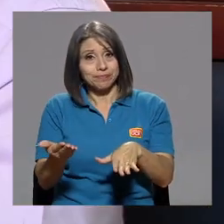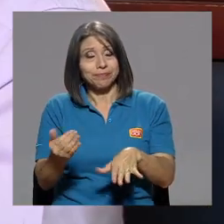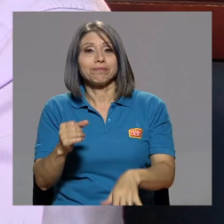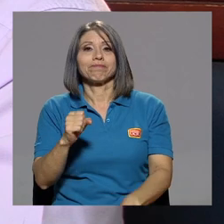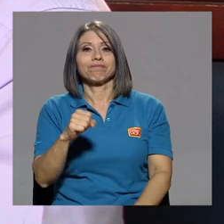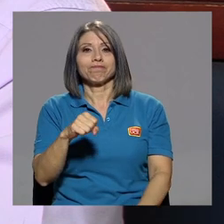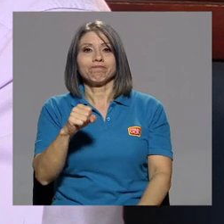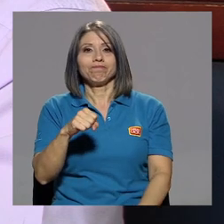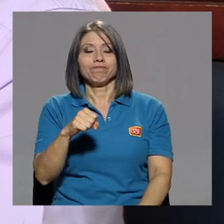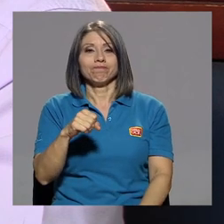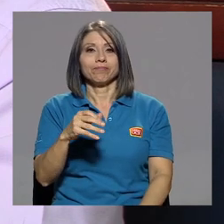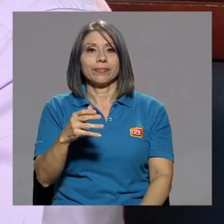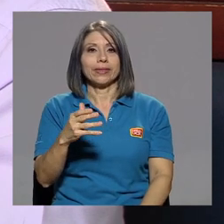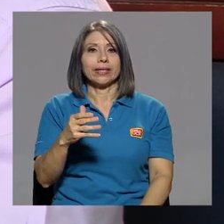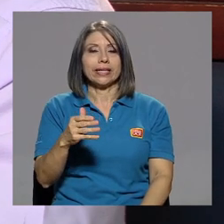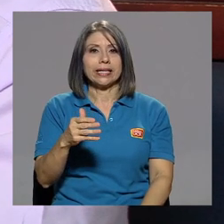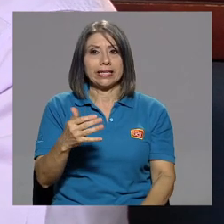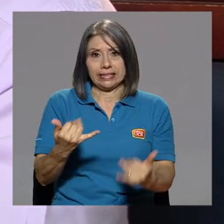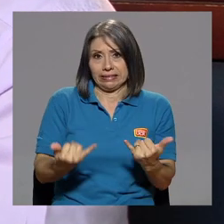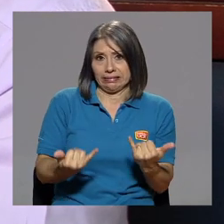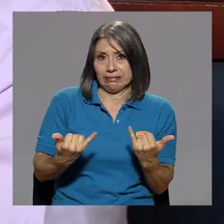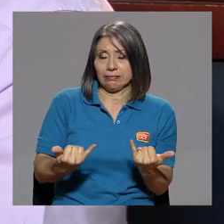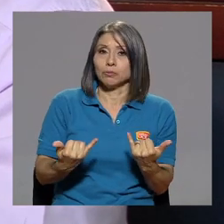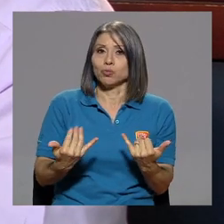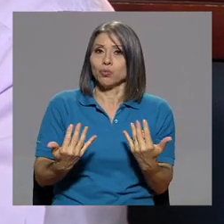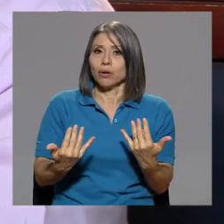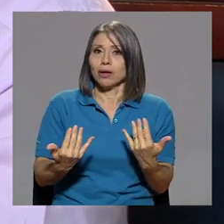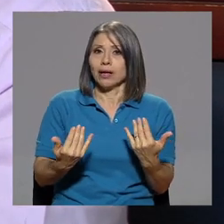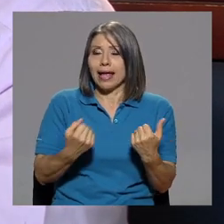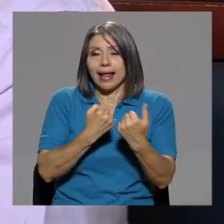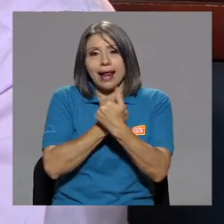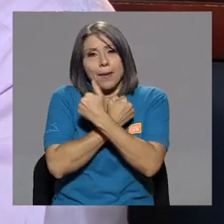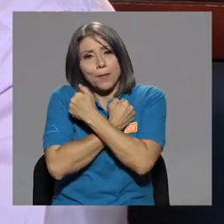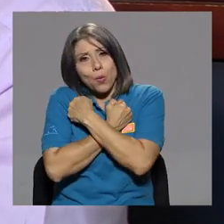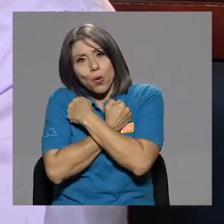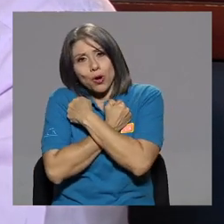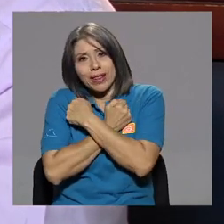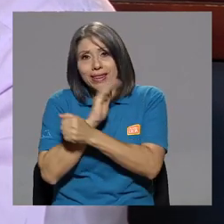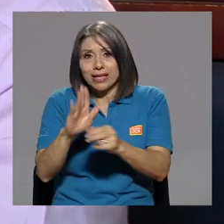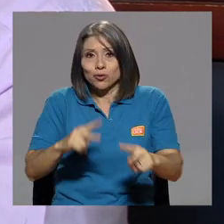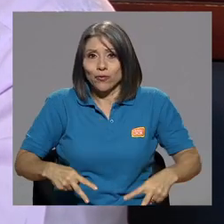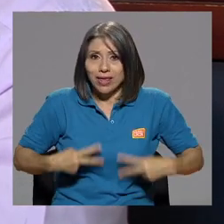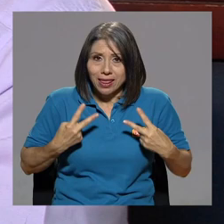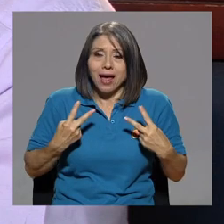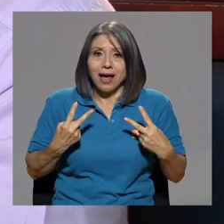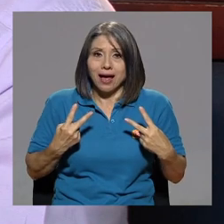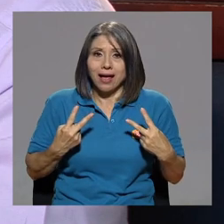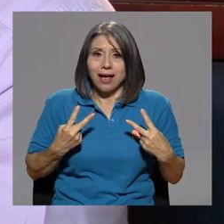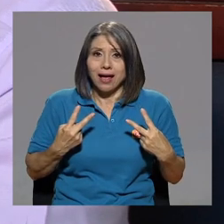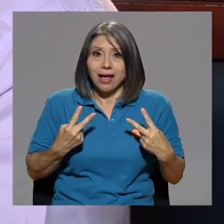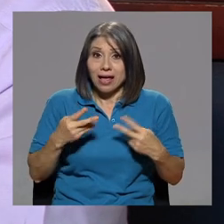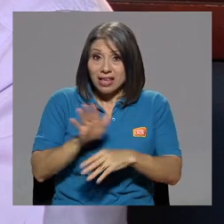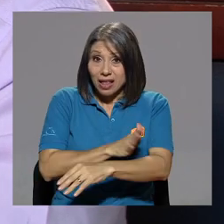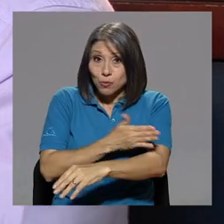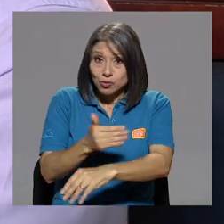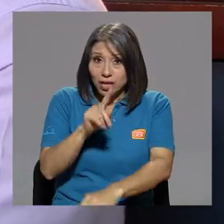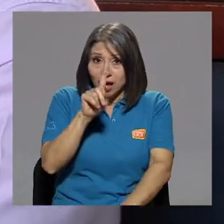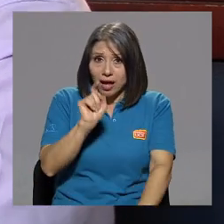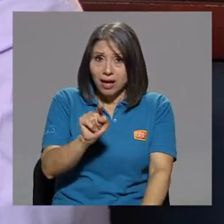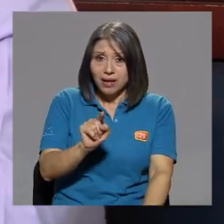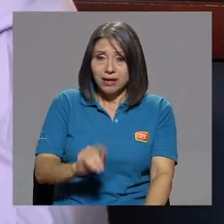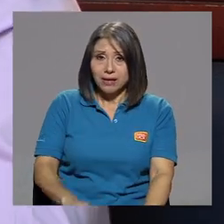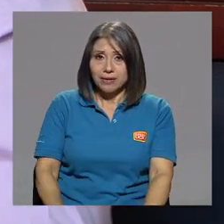en este momento el amor de su vida es la música.